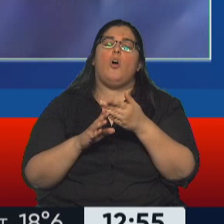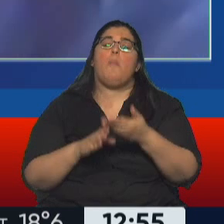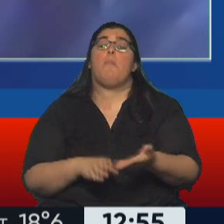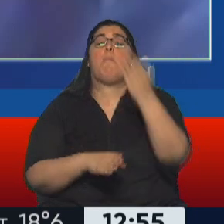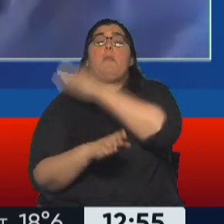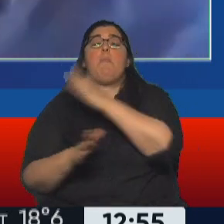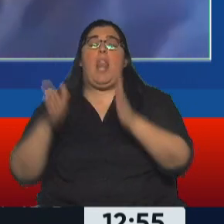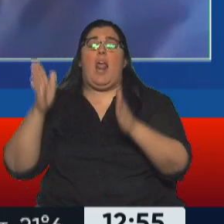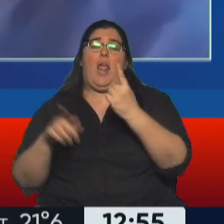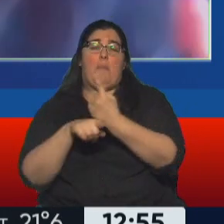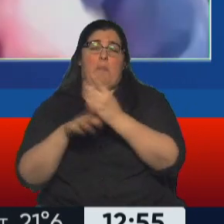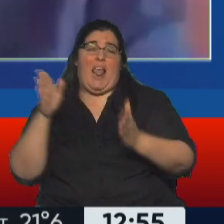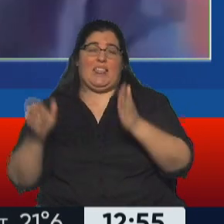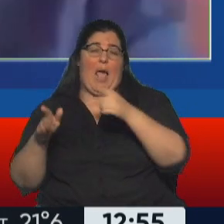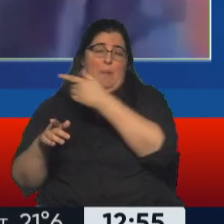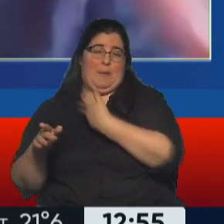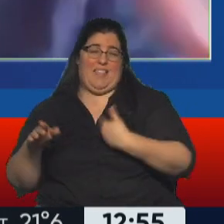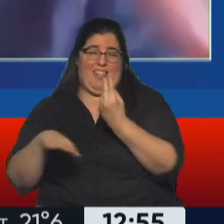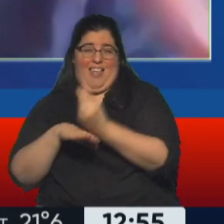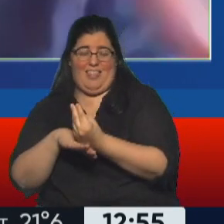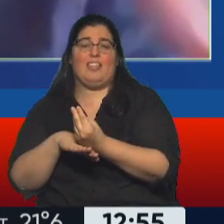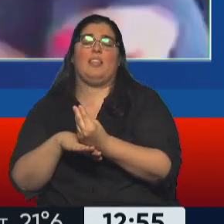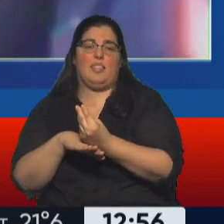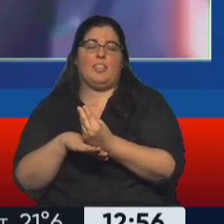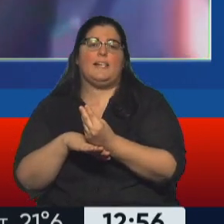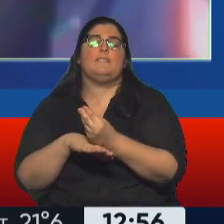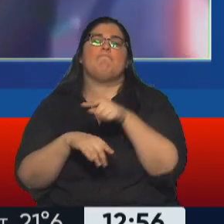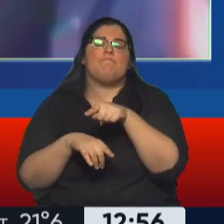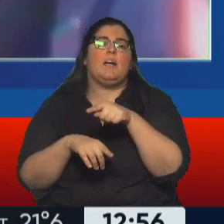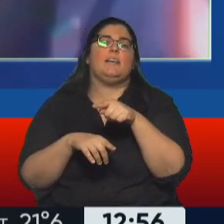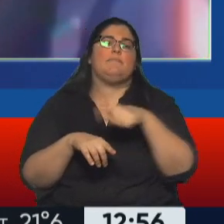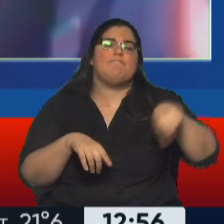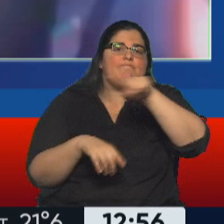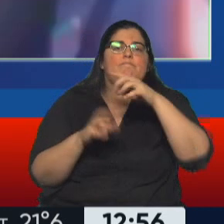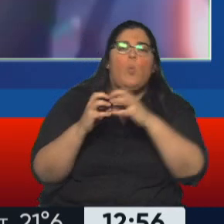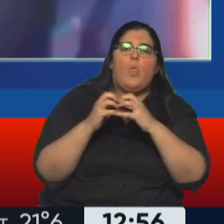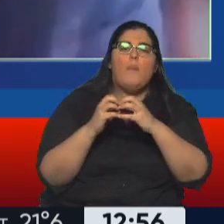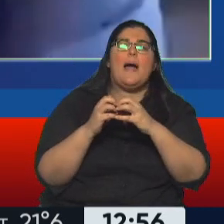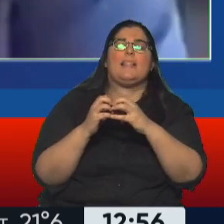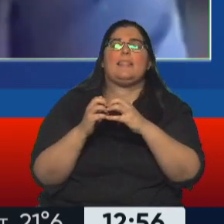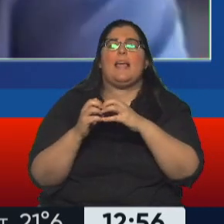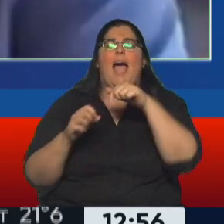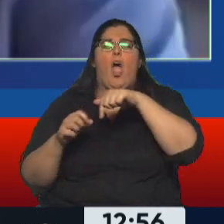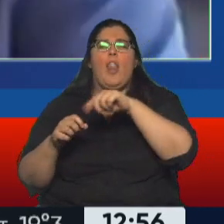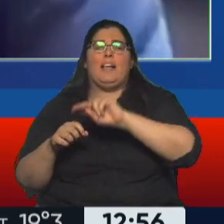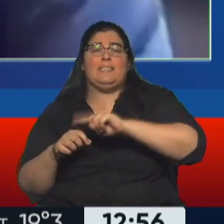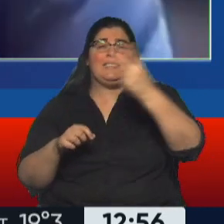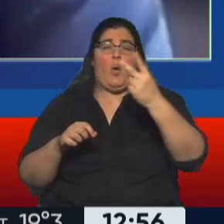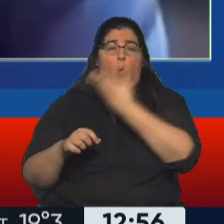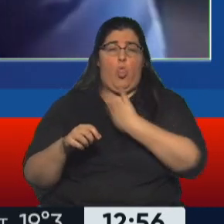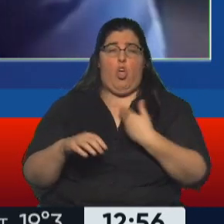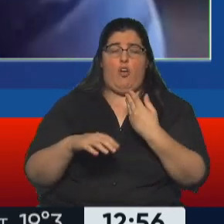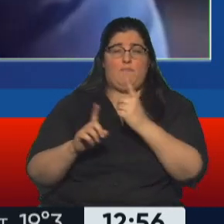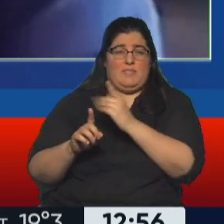del presidente. Entonces, ahí también hay una discusión respecto de si puede, en un segundo mandato, juzgarlo por